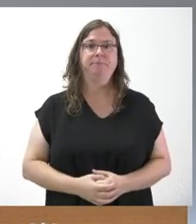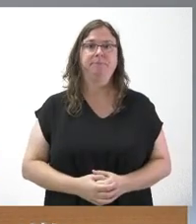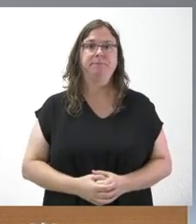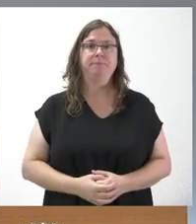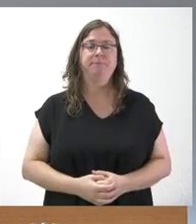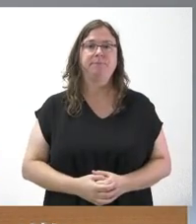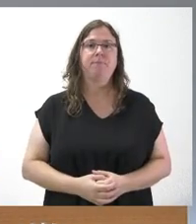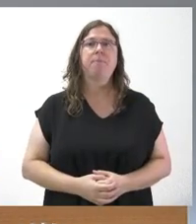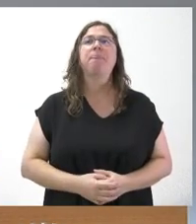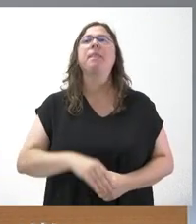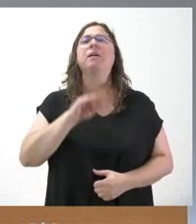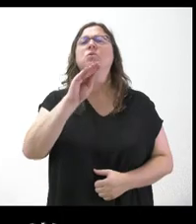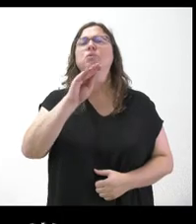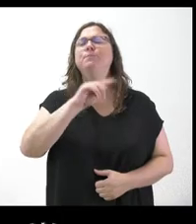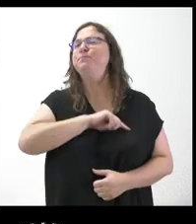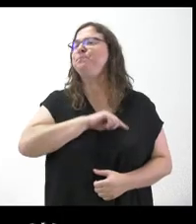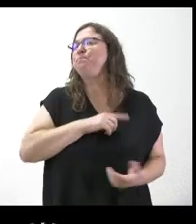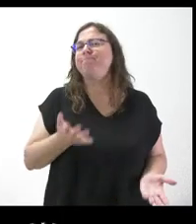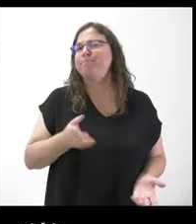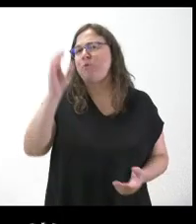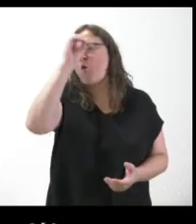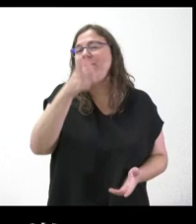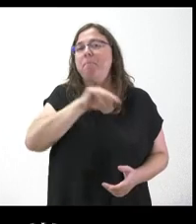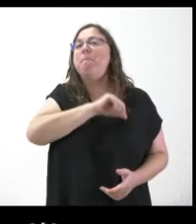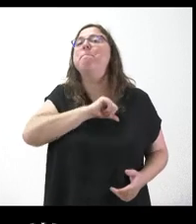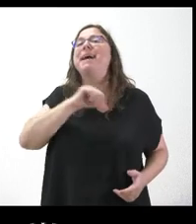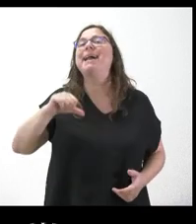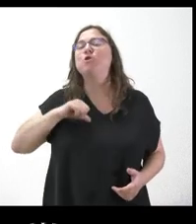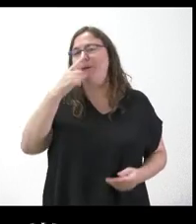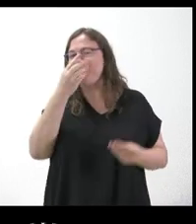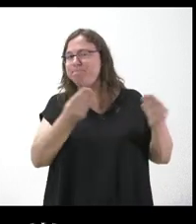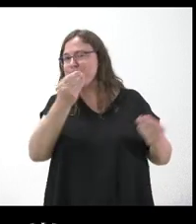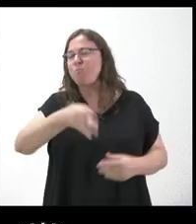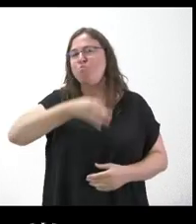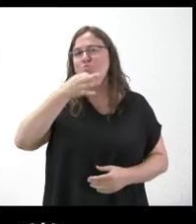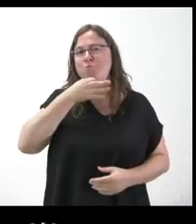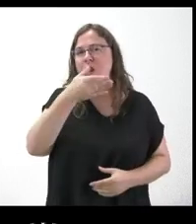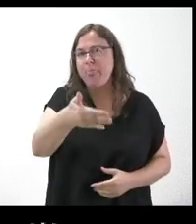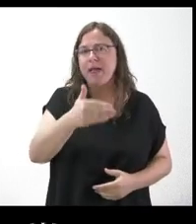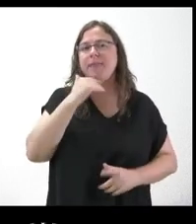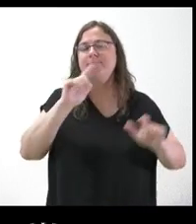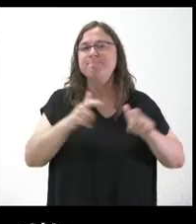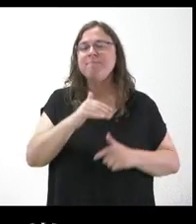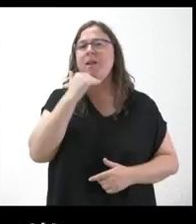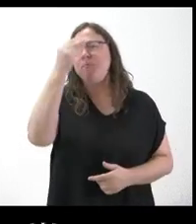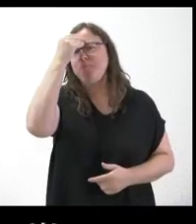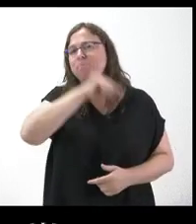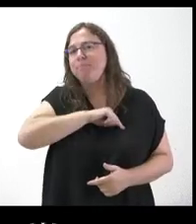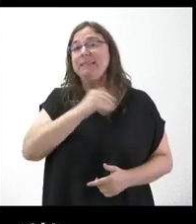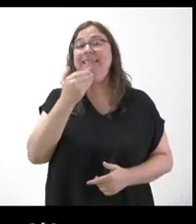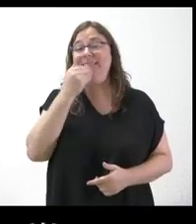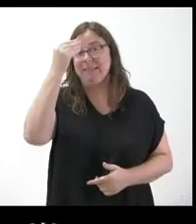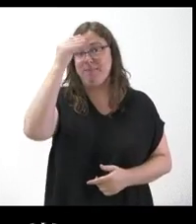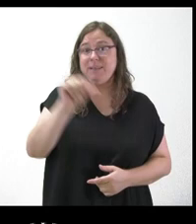¿Cuál es su impresión? Le digo su impresión personal de lo que puede pasar esta tarde y si cree que la próxima